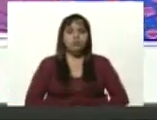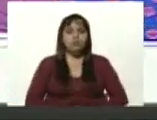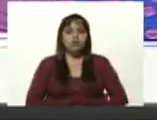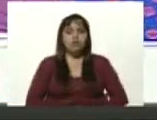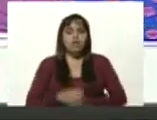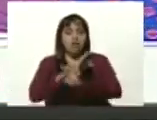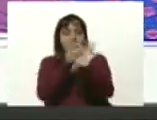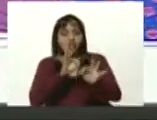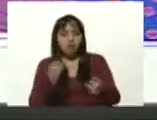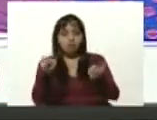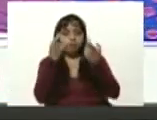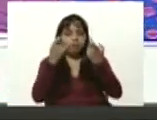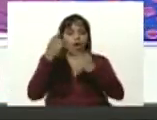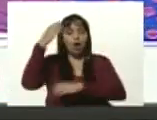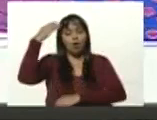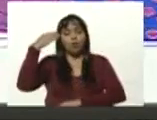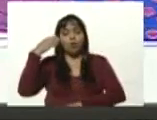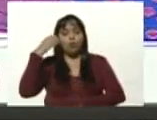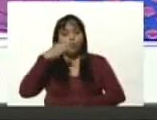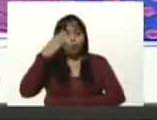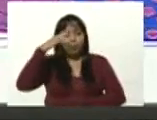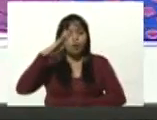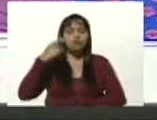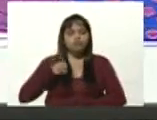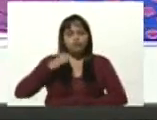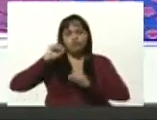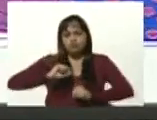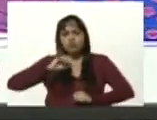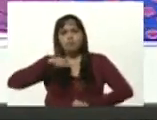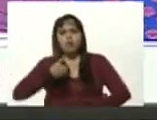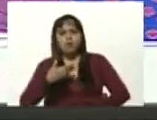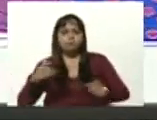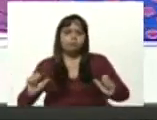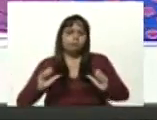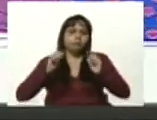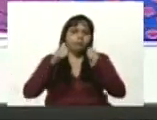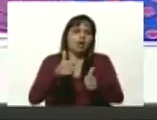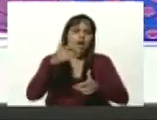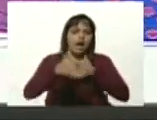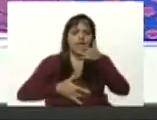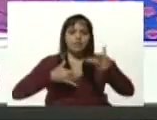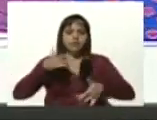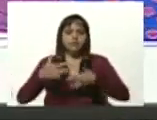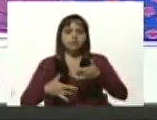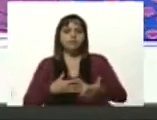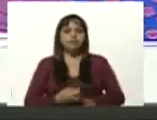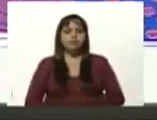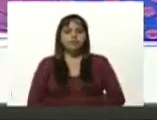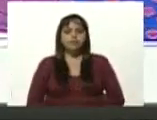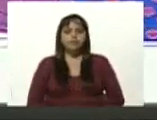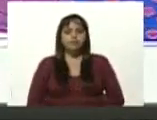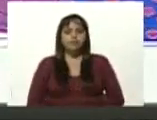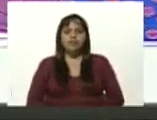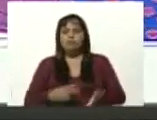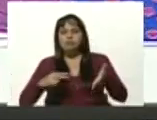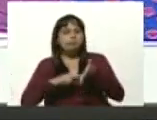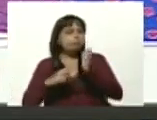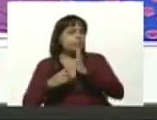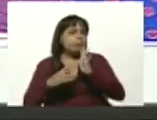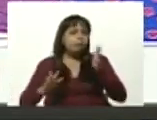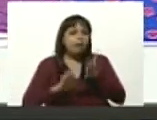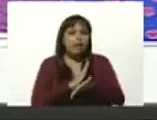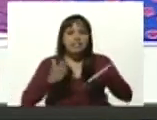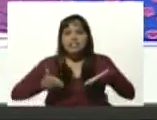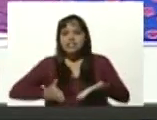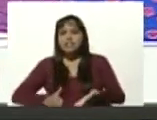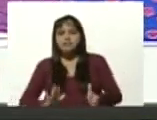método cubano Yo Si Puedo, lanzó esa gran jornada que significó el nacimiento de